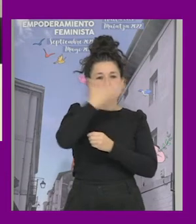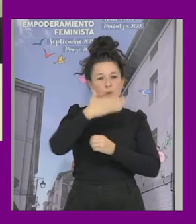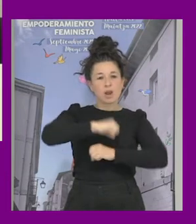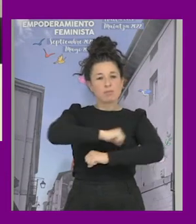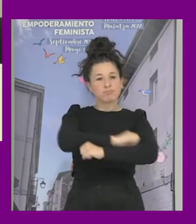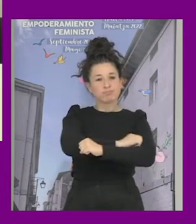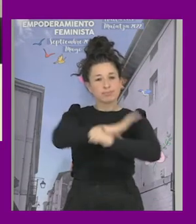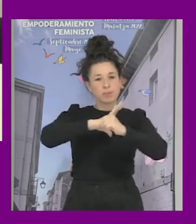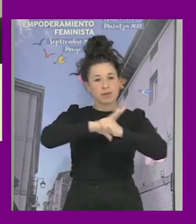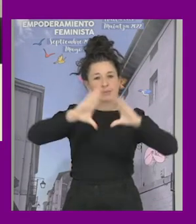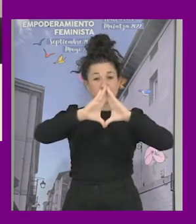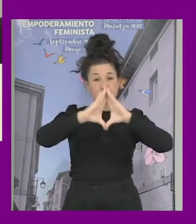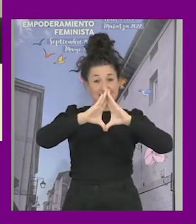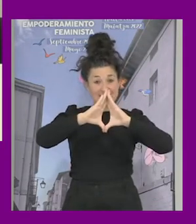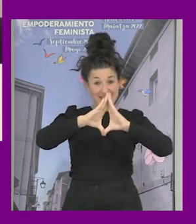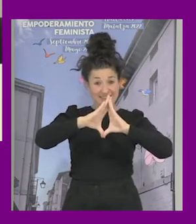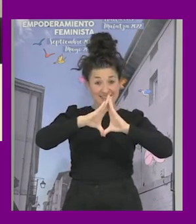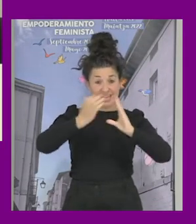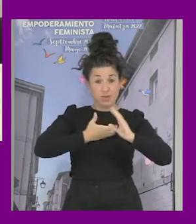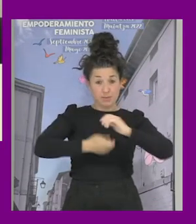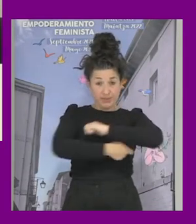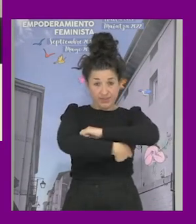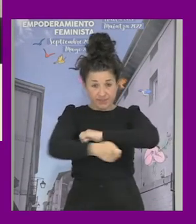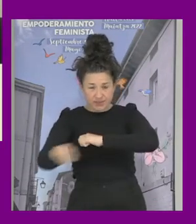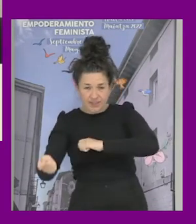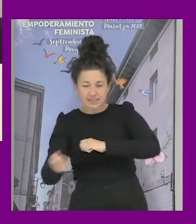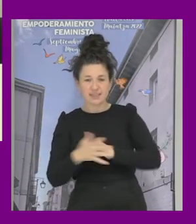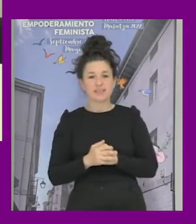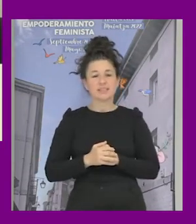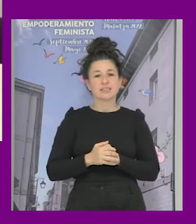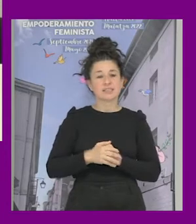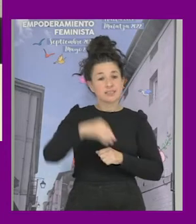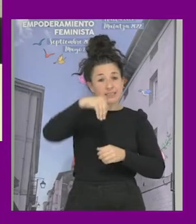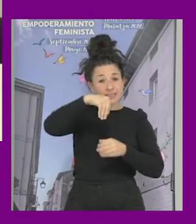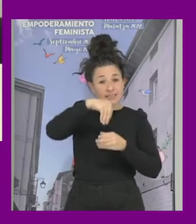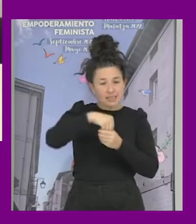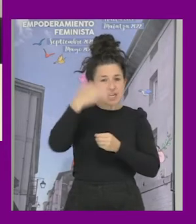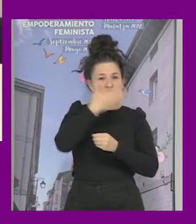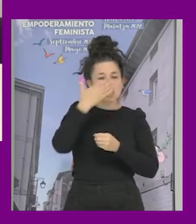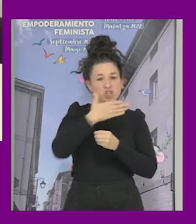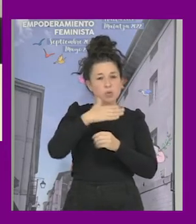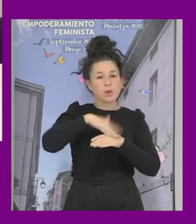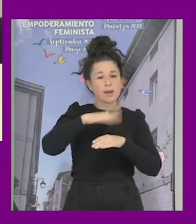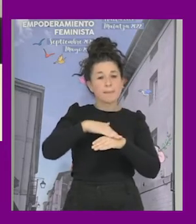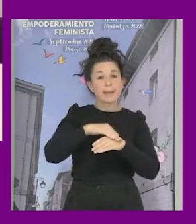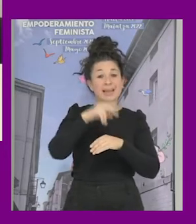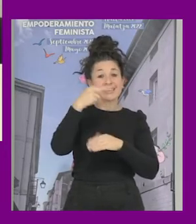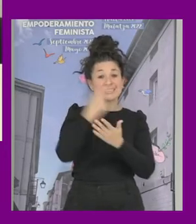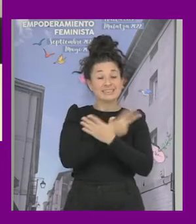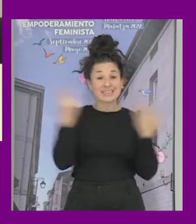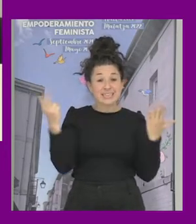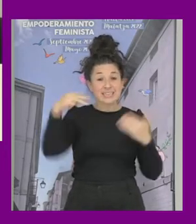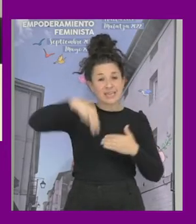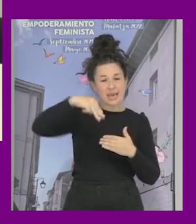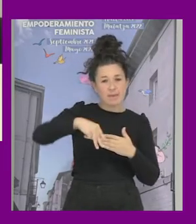victoria gasteiz y dentro de los actos que saben que hacen en la misma escuela para el 17 en el día contra el eje de